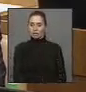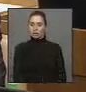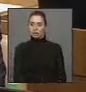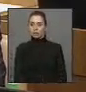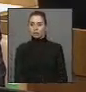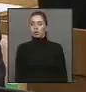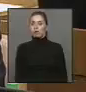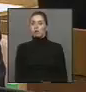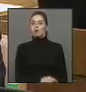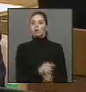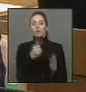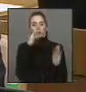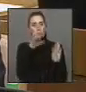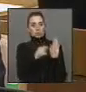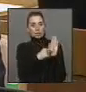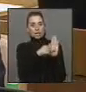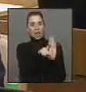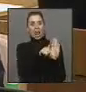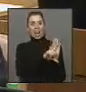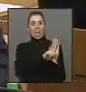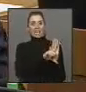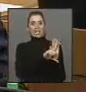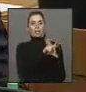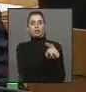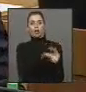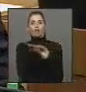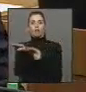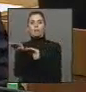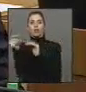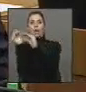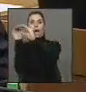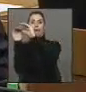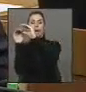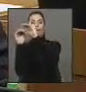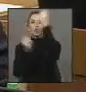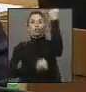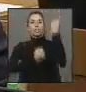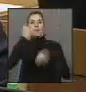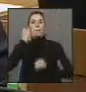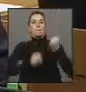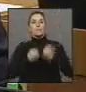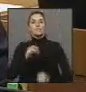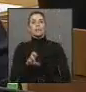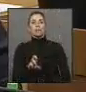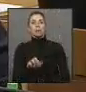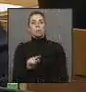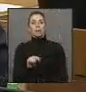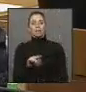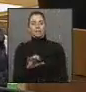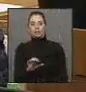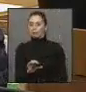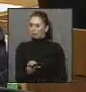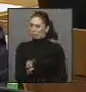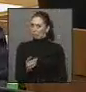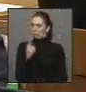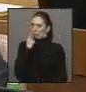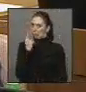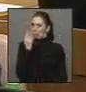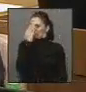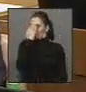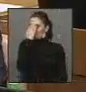en un listado que hace observancia que hay legislaciones que no son favorables con la banca y los grandes productores en materia de patentes. Y por cierto, nos preocupa porque